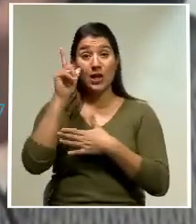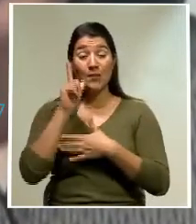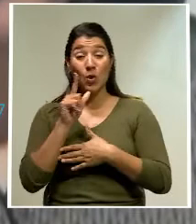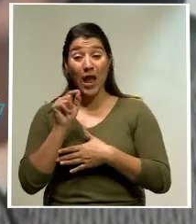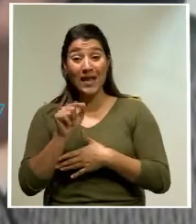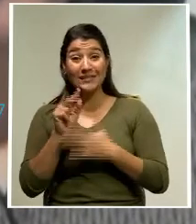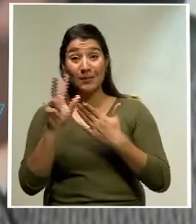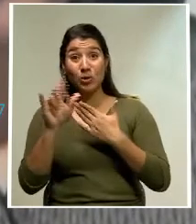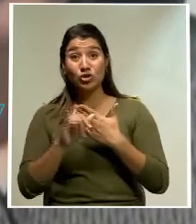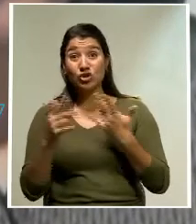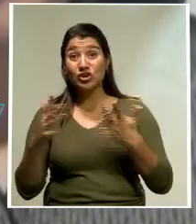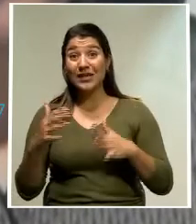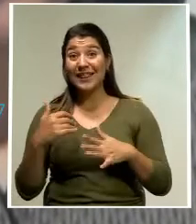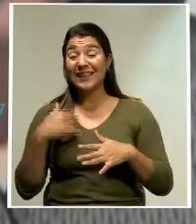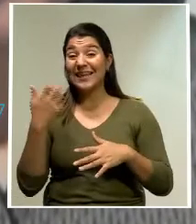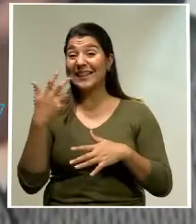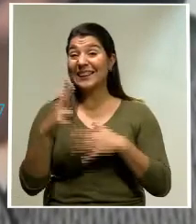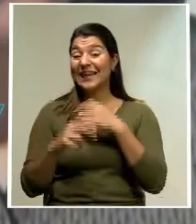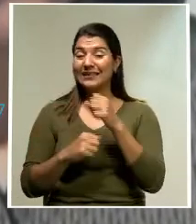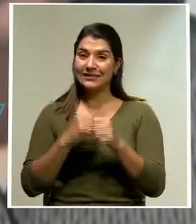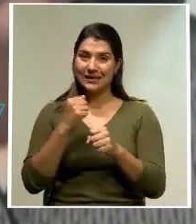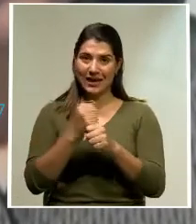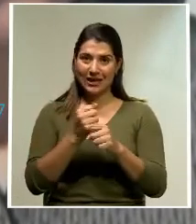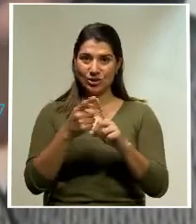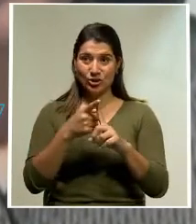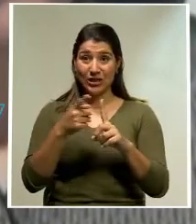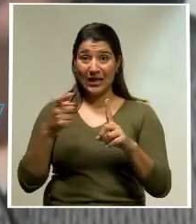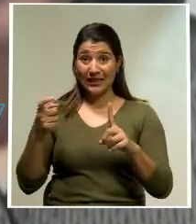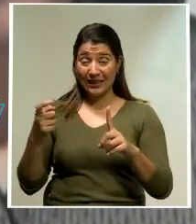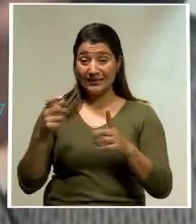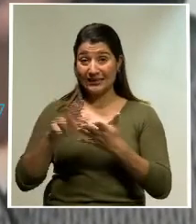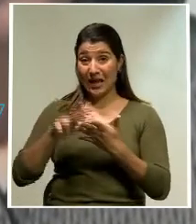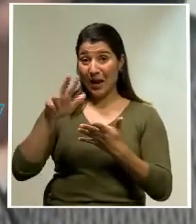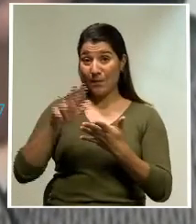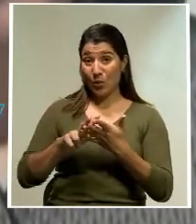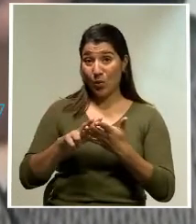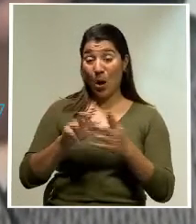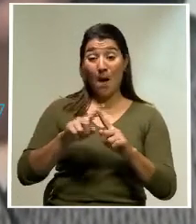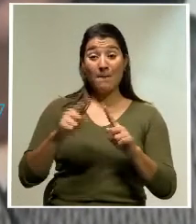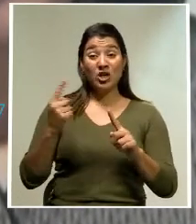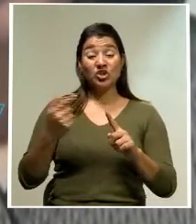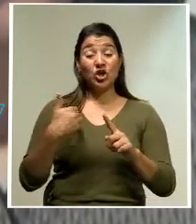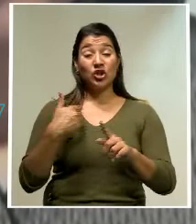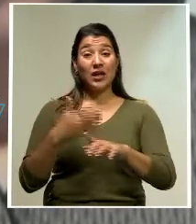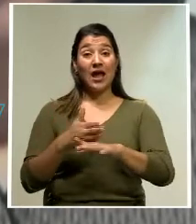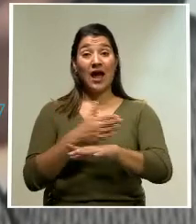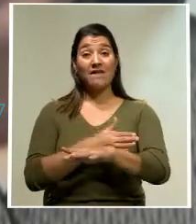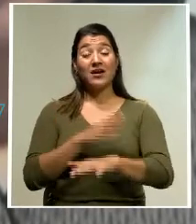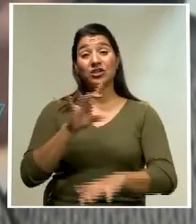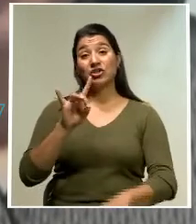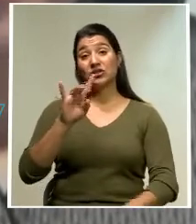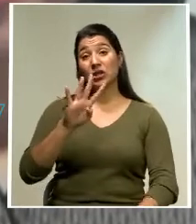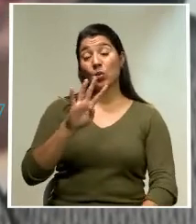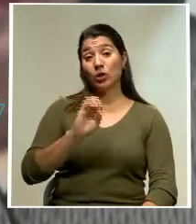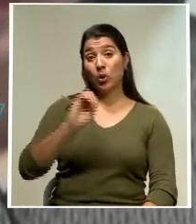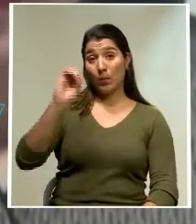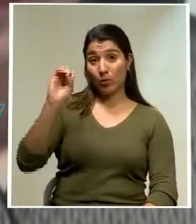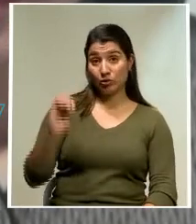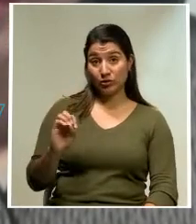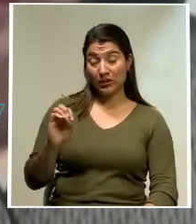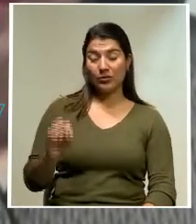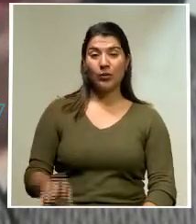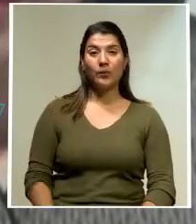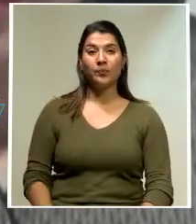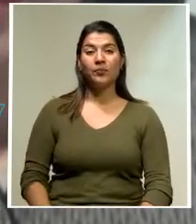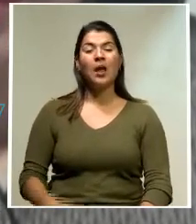años de ejecución desde que se aprobó y las obras solo tienen un 84% de avance.